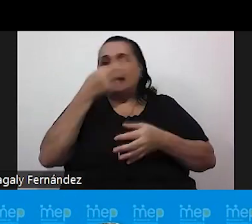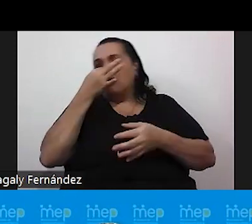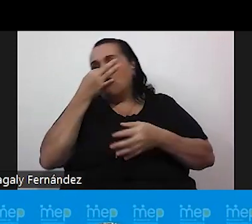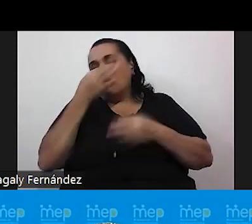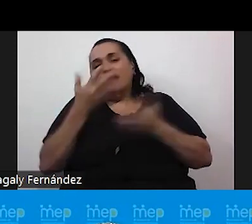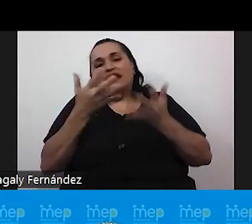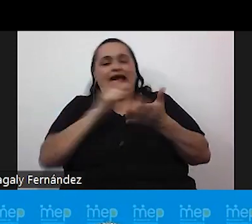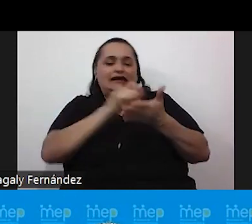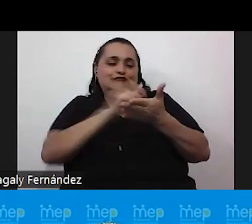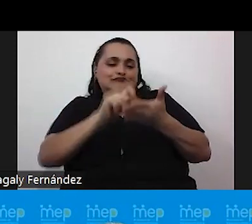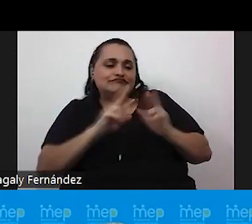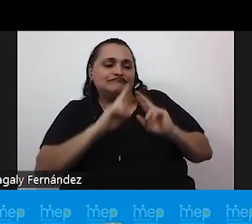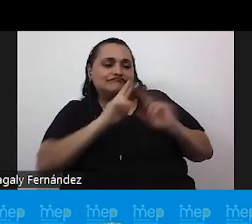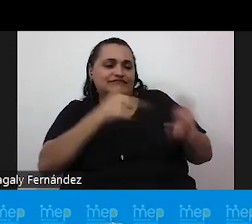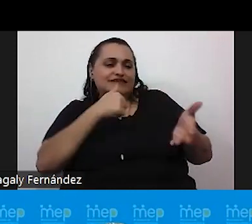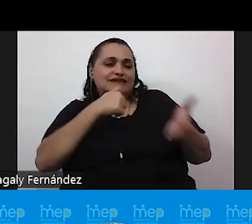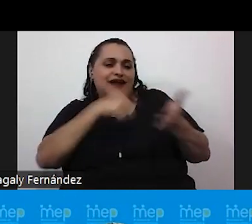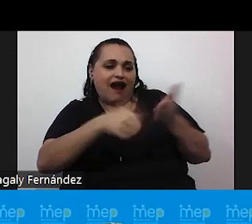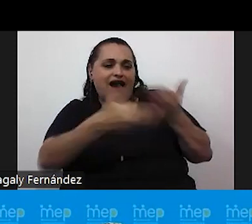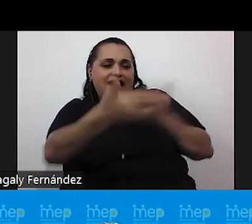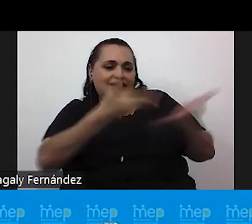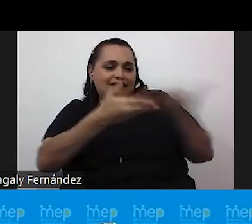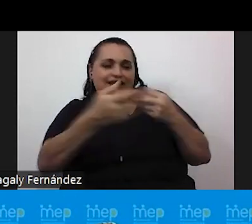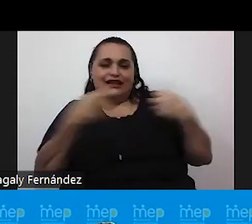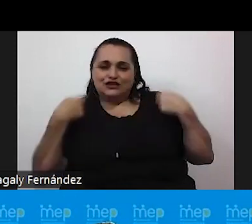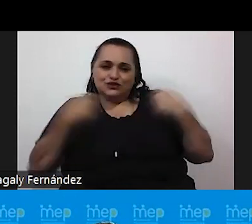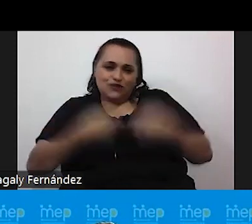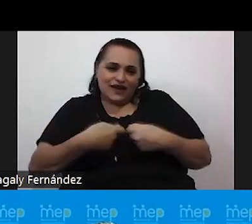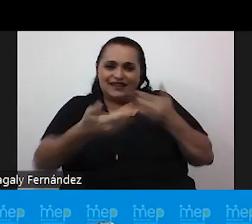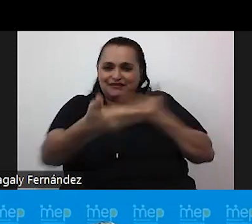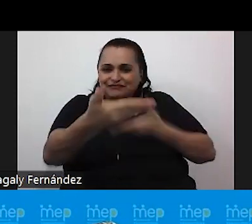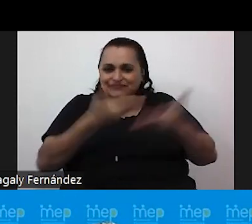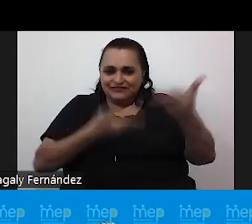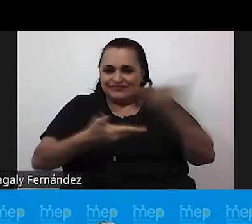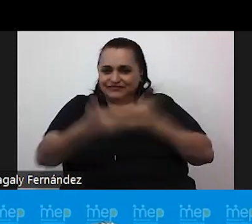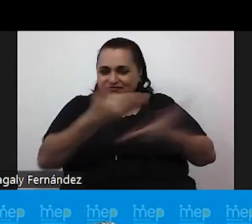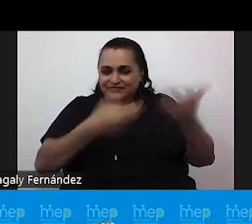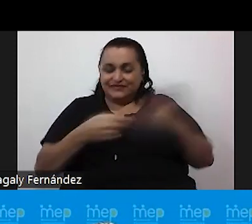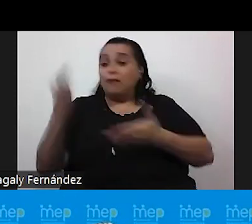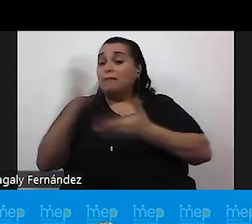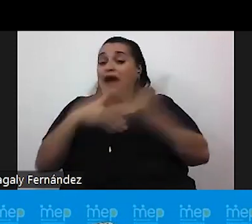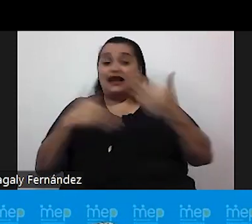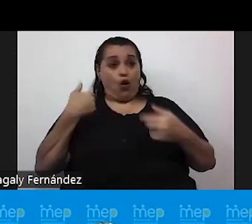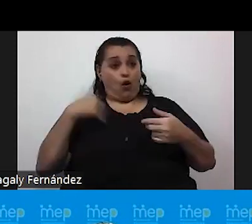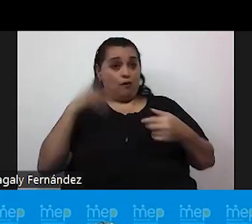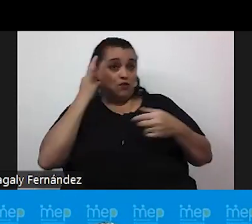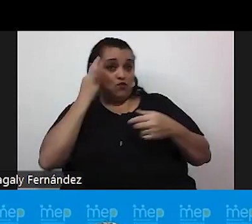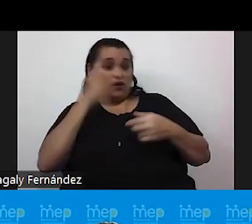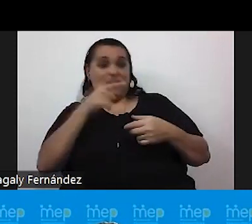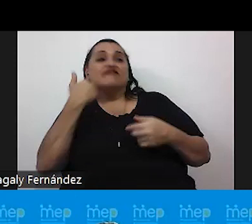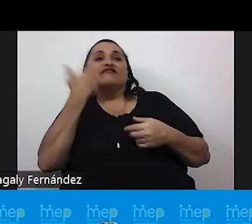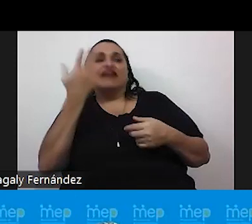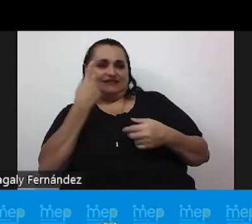carta ver el intercambio de suéter y tal vez desde la parte heterosexual no sea muy fácilmente reconocerlo.